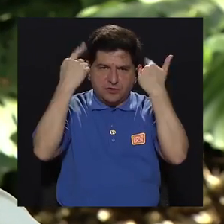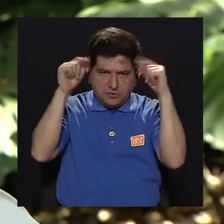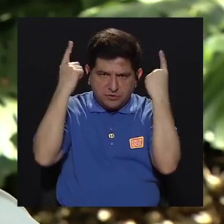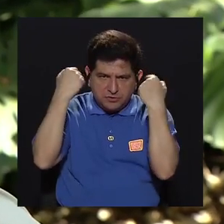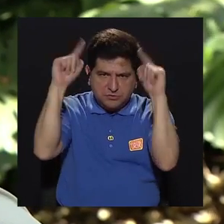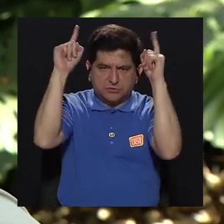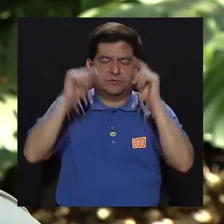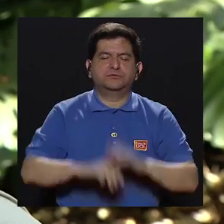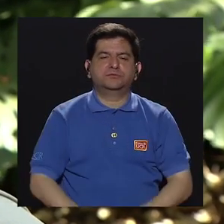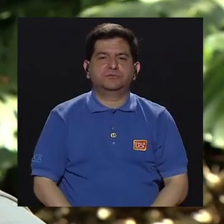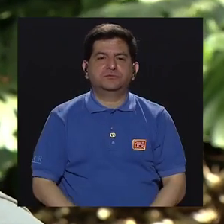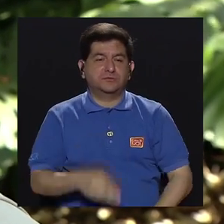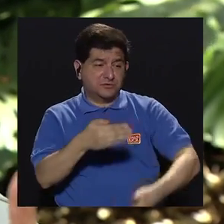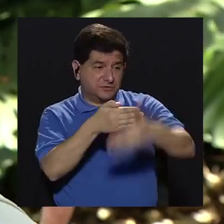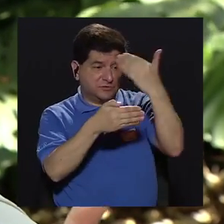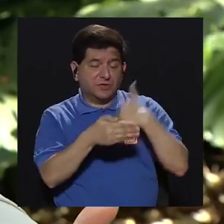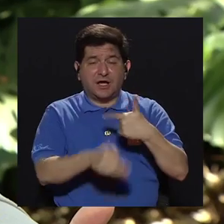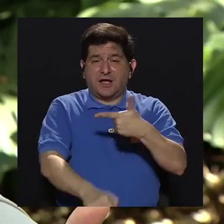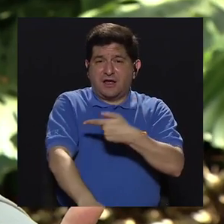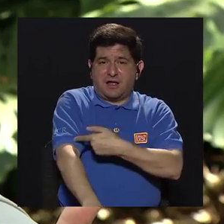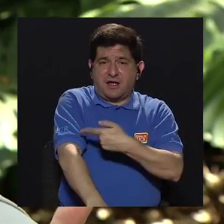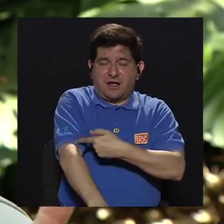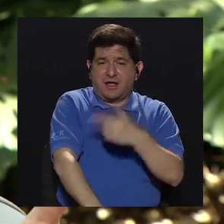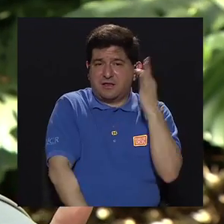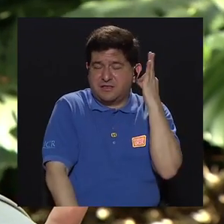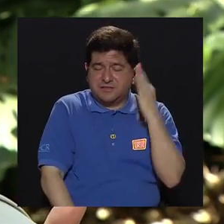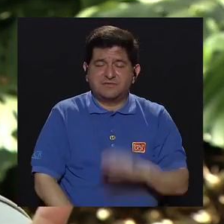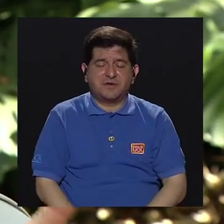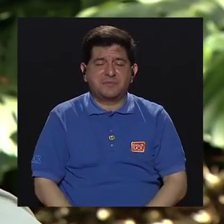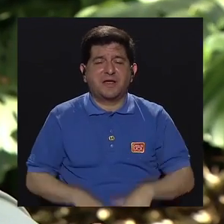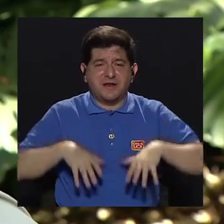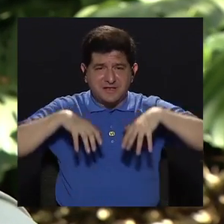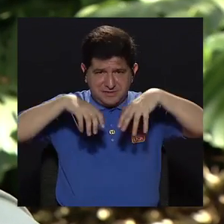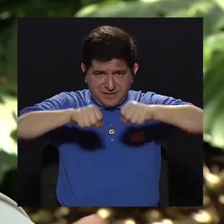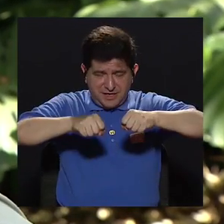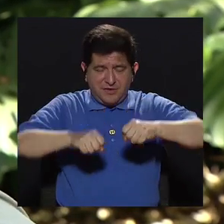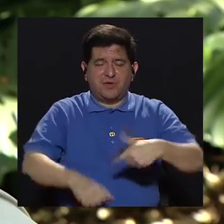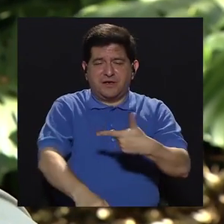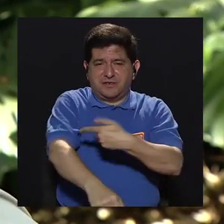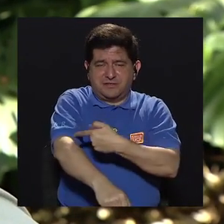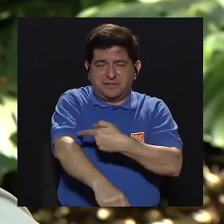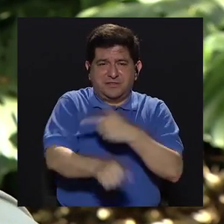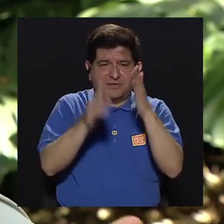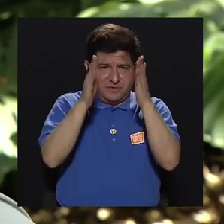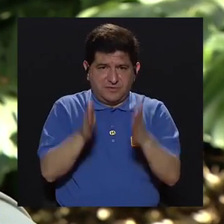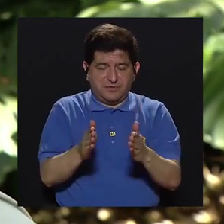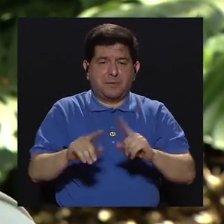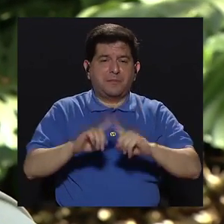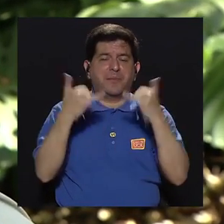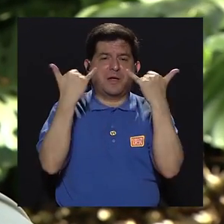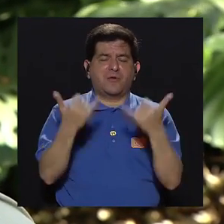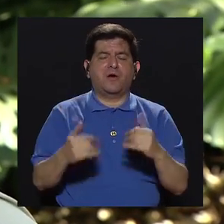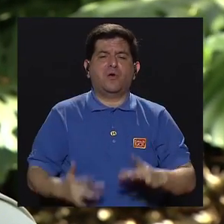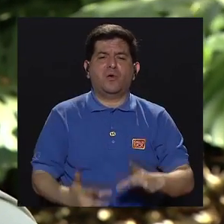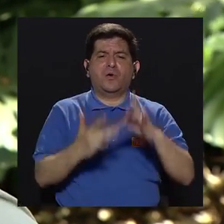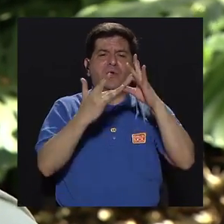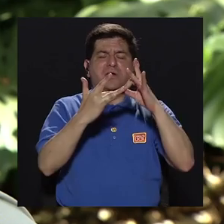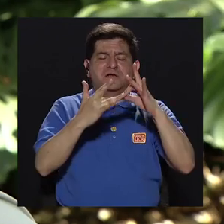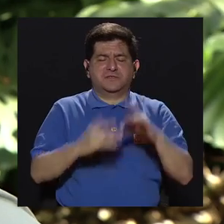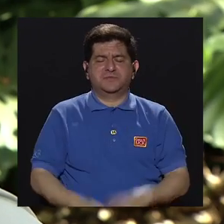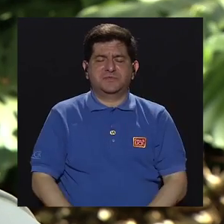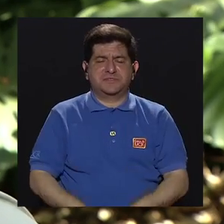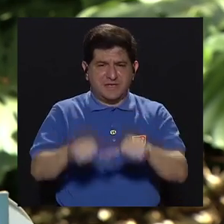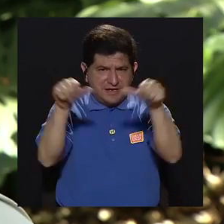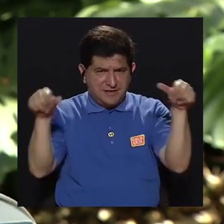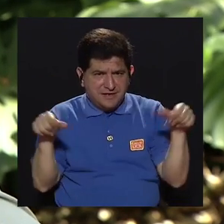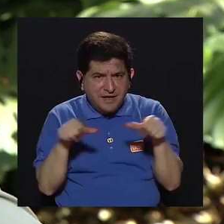Ana María, en el pasado las enfermeras se graduaban como enfermeras, pero hoy en día hemos visto que han surgido especialidades